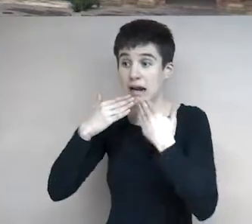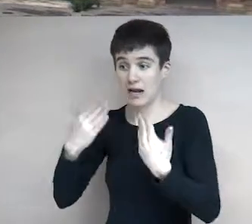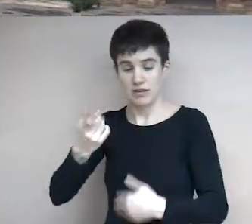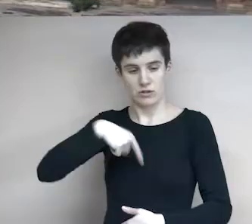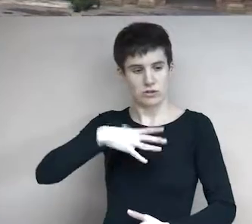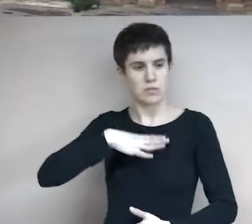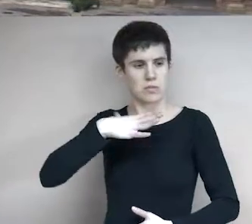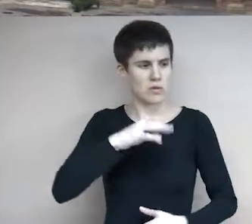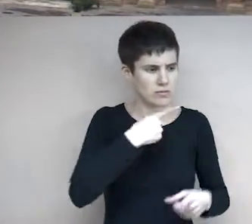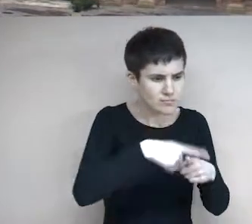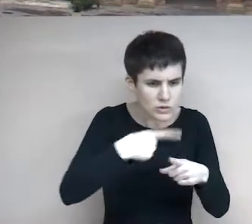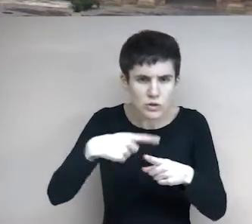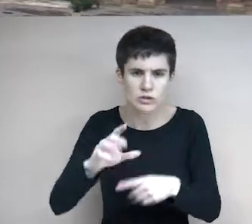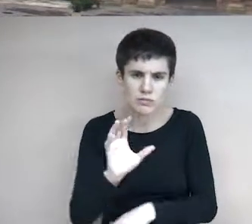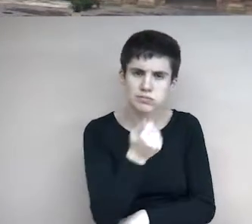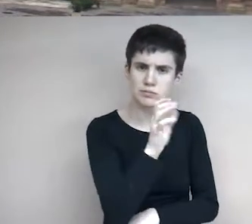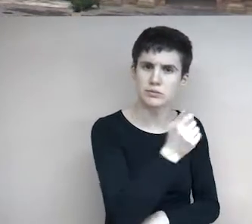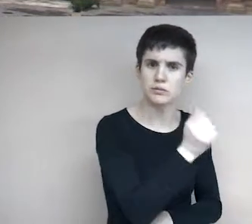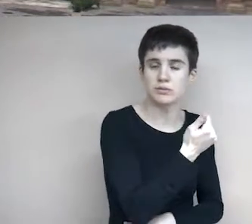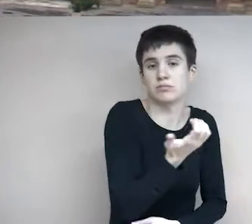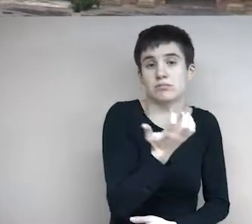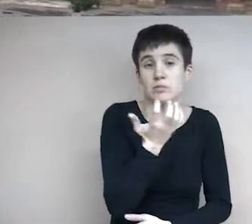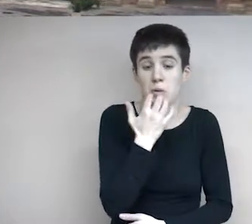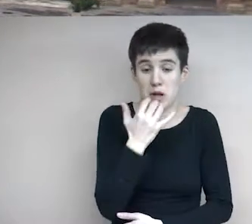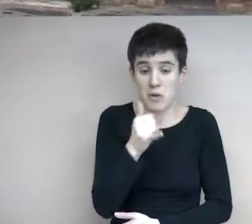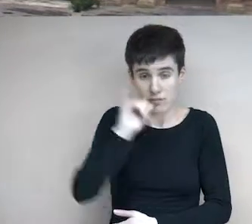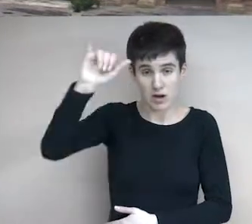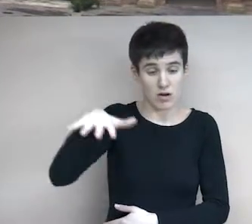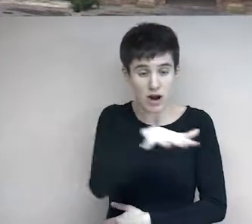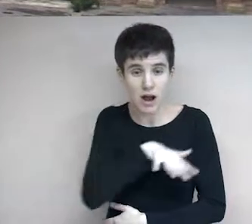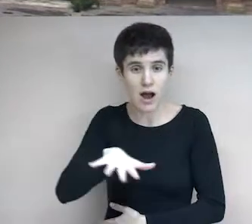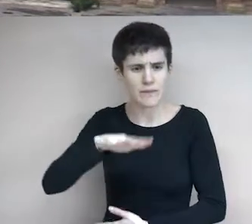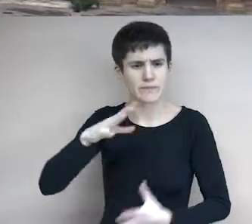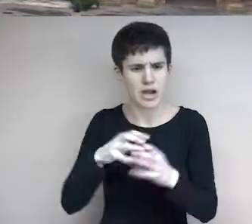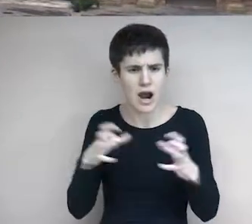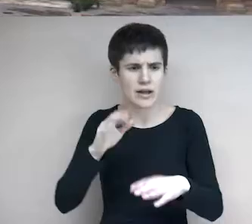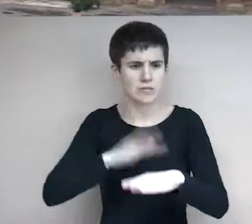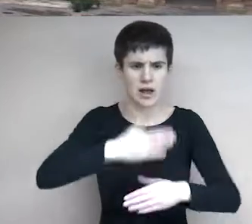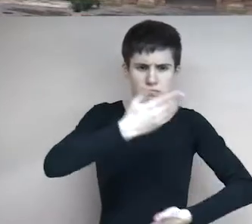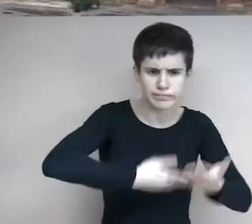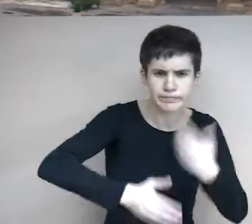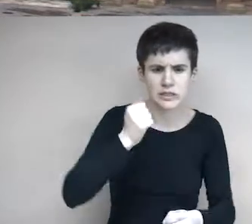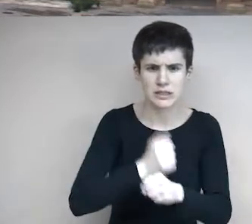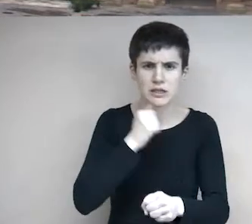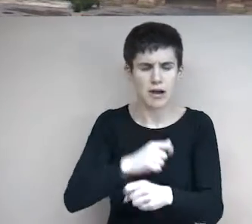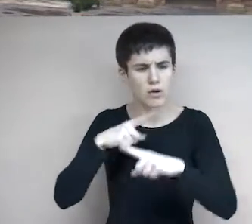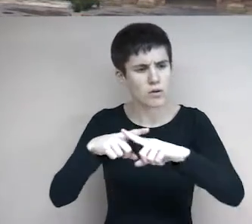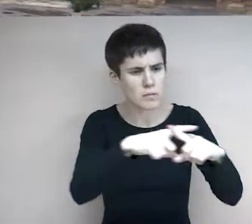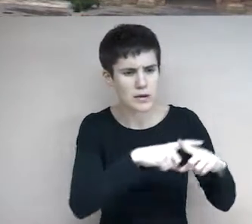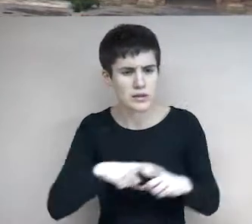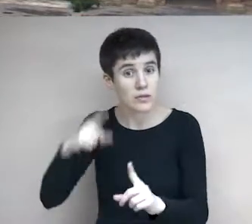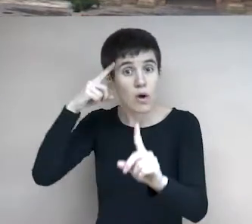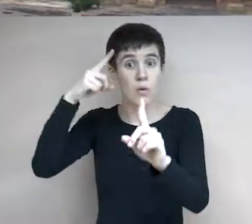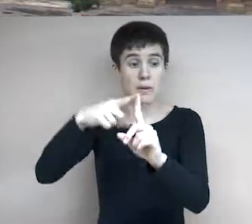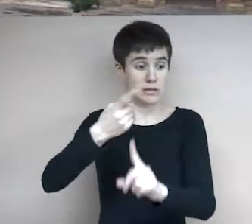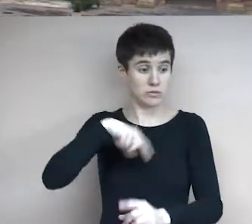que apenas imaginamos y en La Rioja hay afán de acuerdo y trabajo compartido para afrontar con éxito